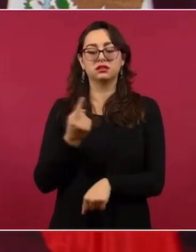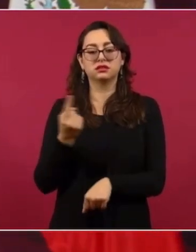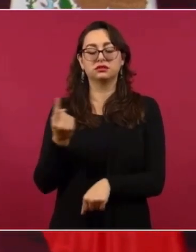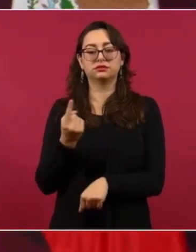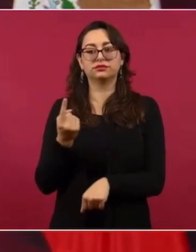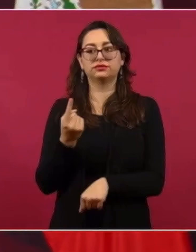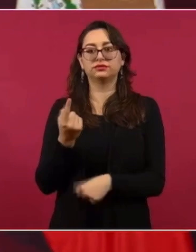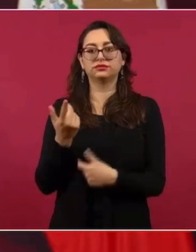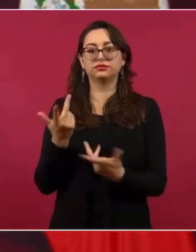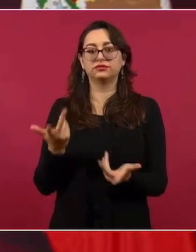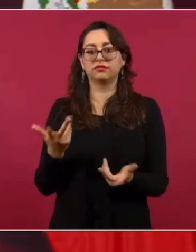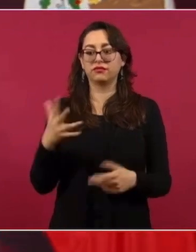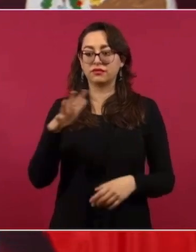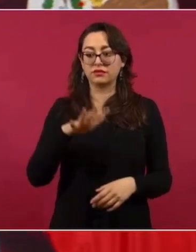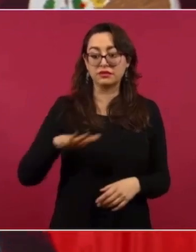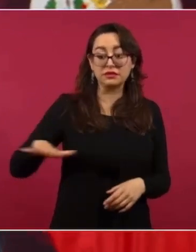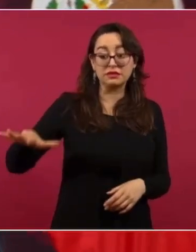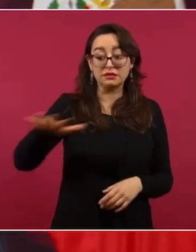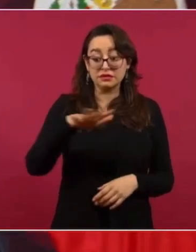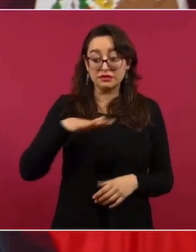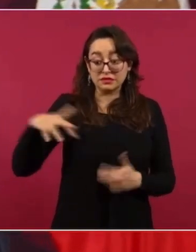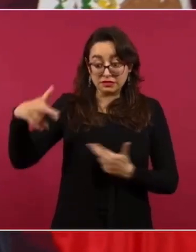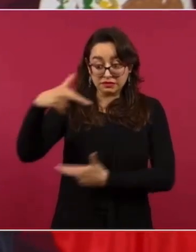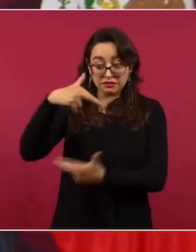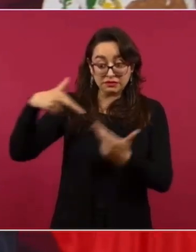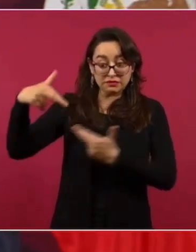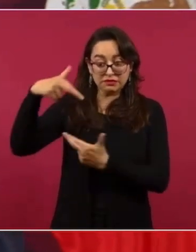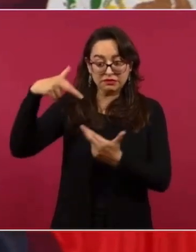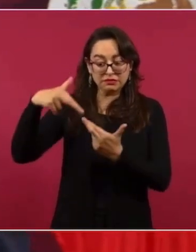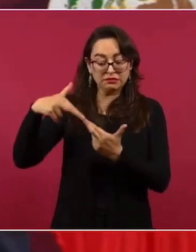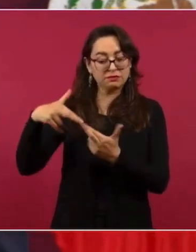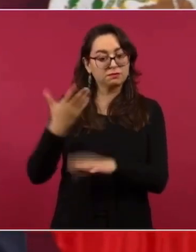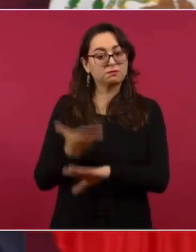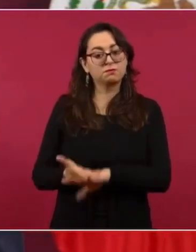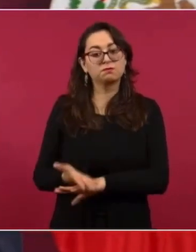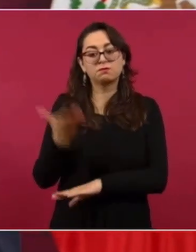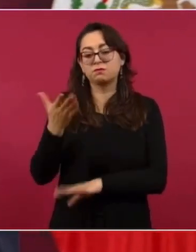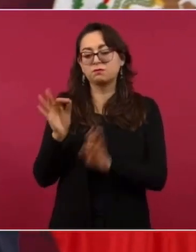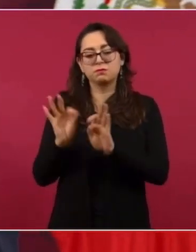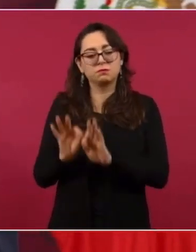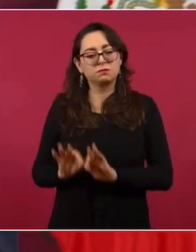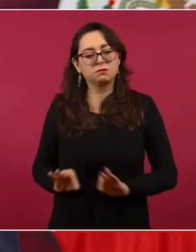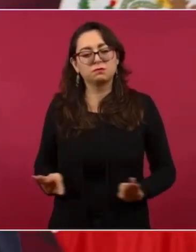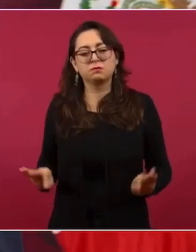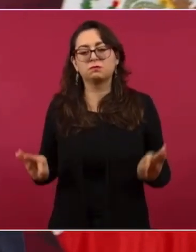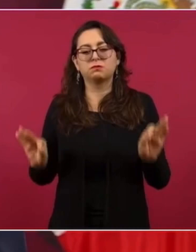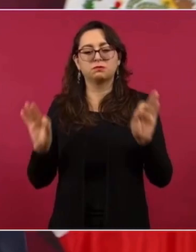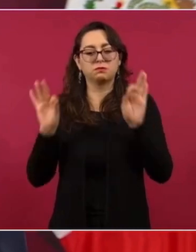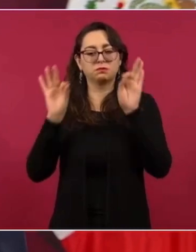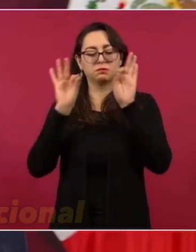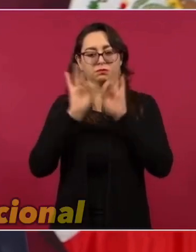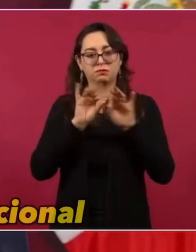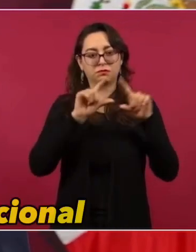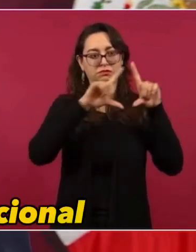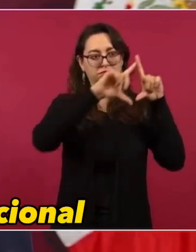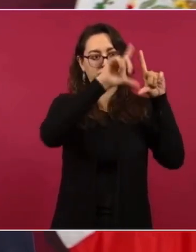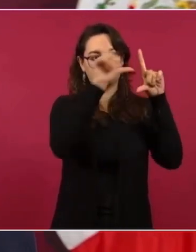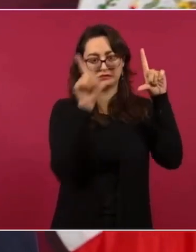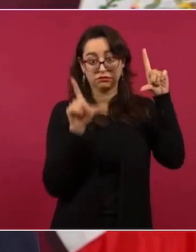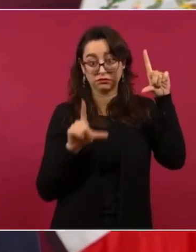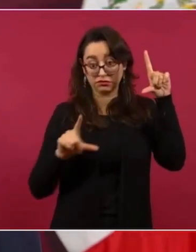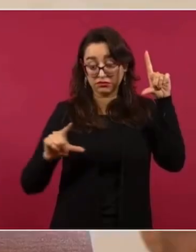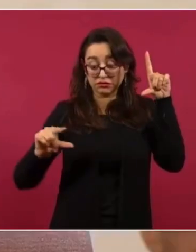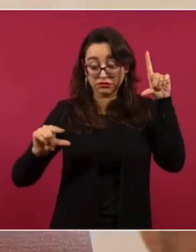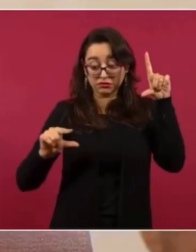estratégica, es la parte más angosta del territorio nacional